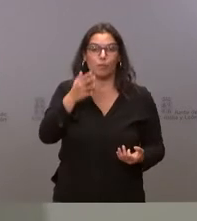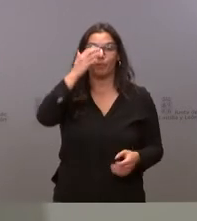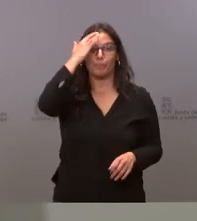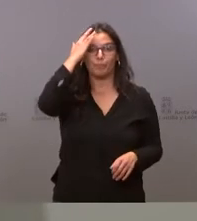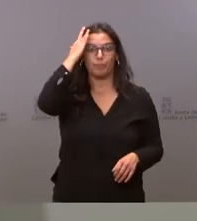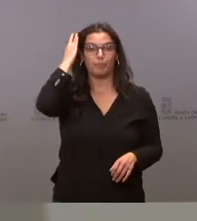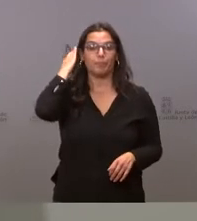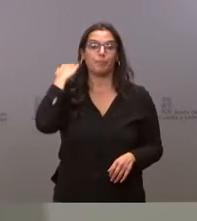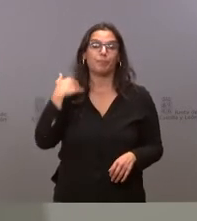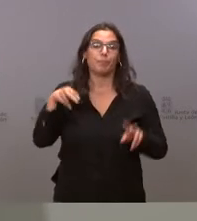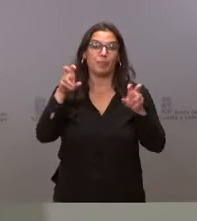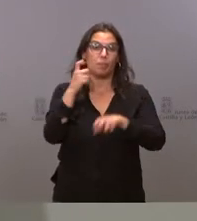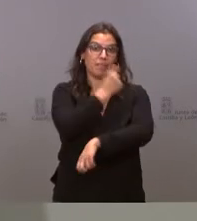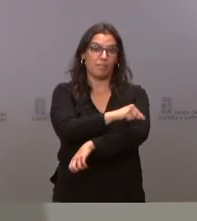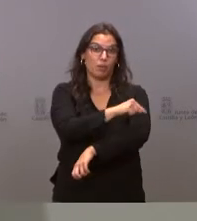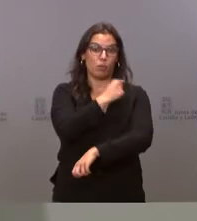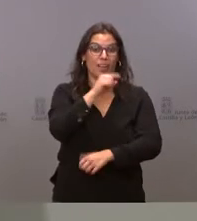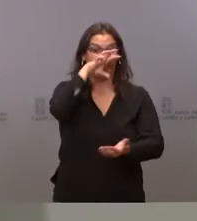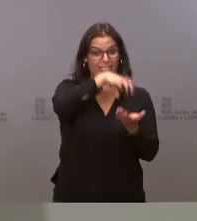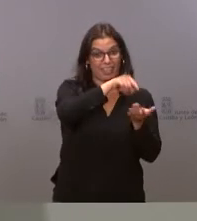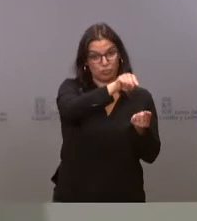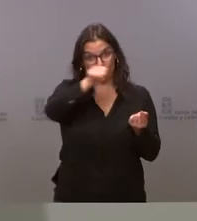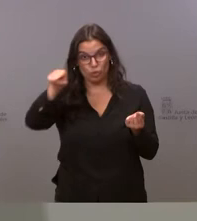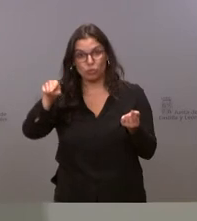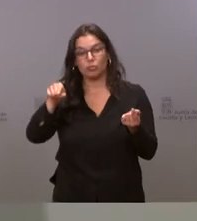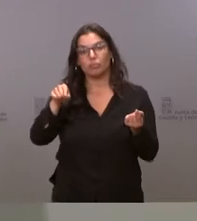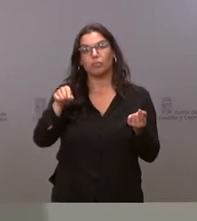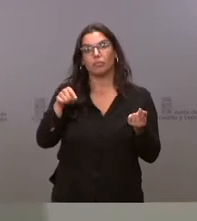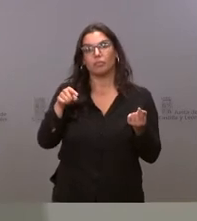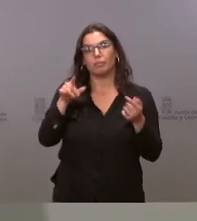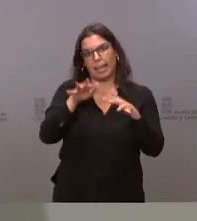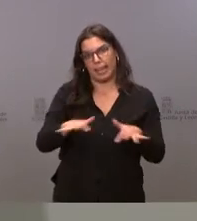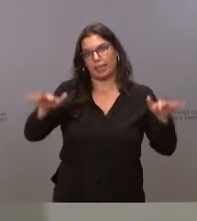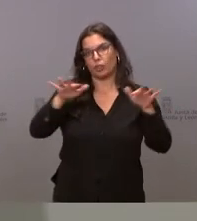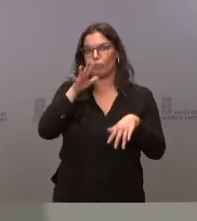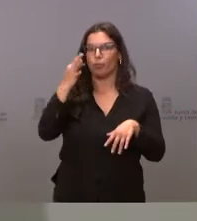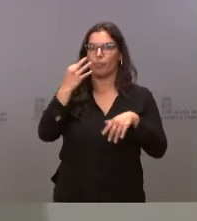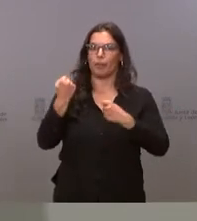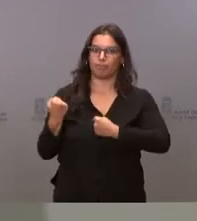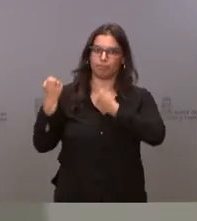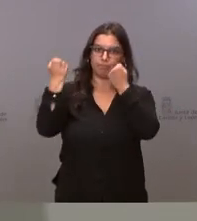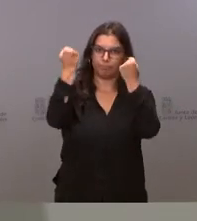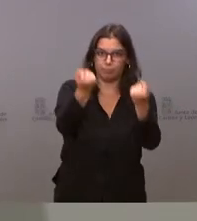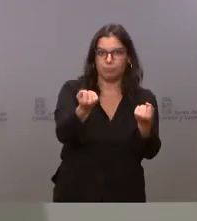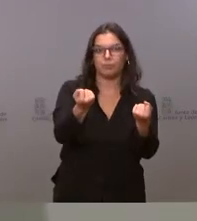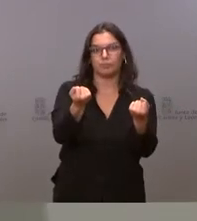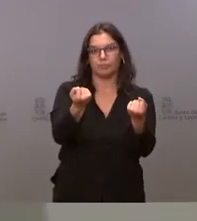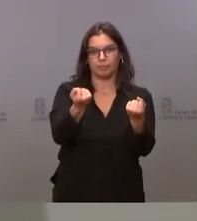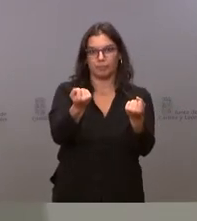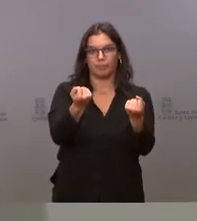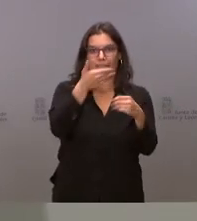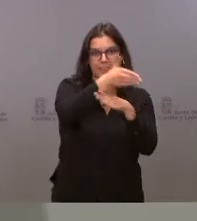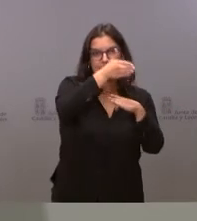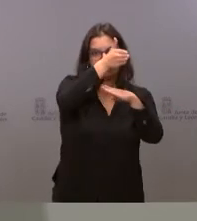la vacunación en estos centros siempre requiere más tiempo porque hay que ir personalmente a los